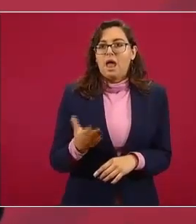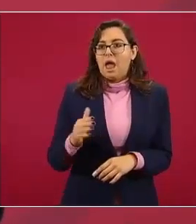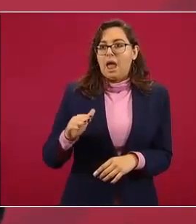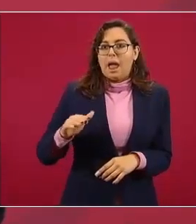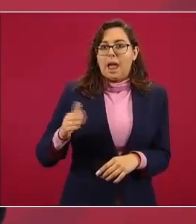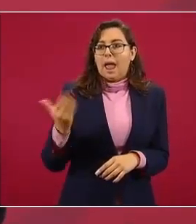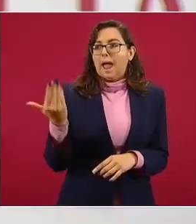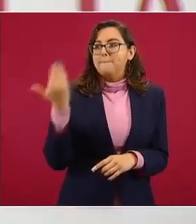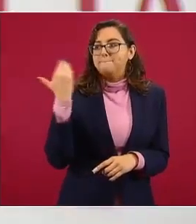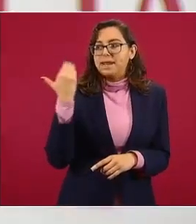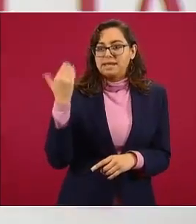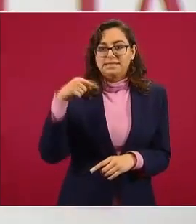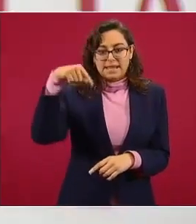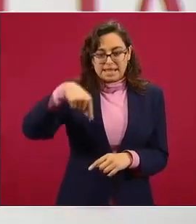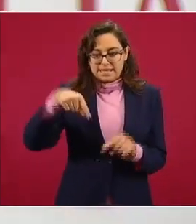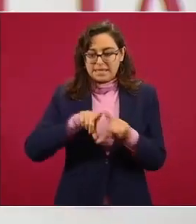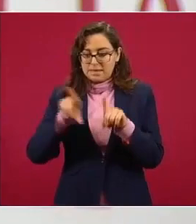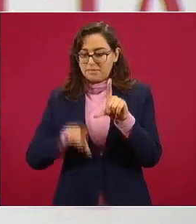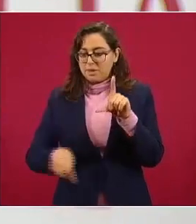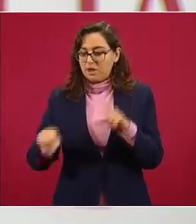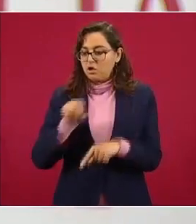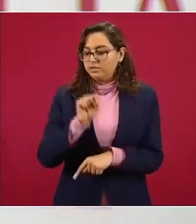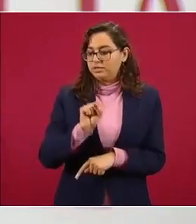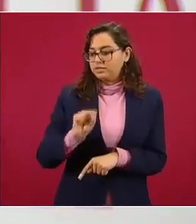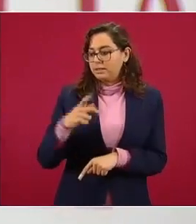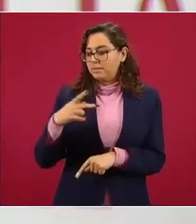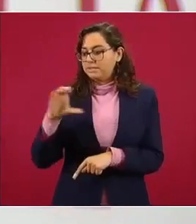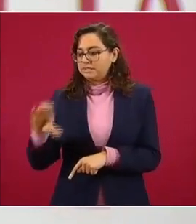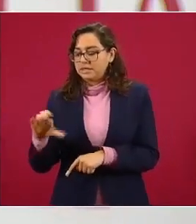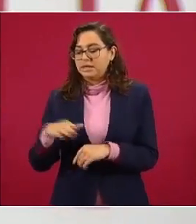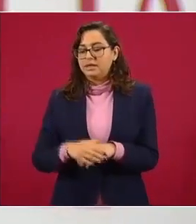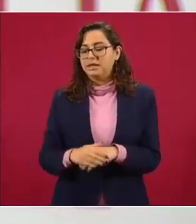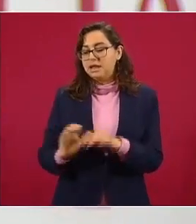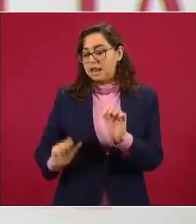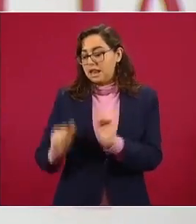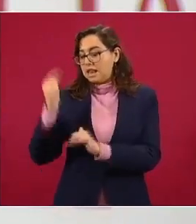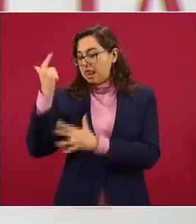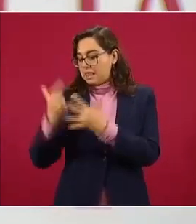la lista de principales individuos en Estados Unidos que hemos ubicado